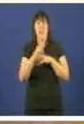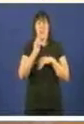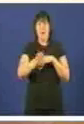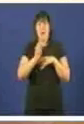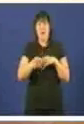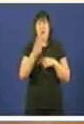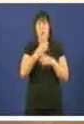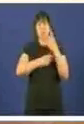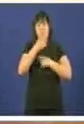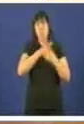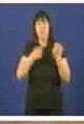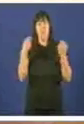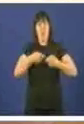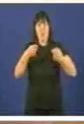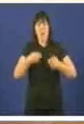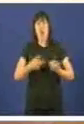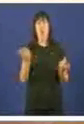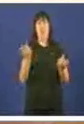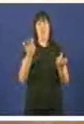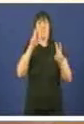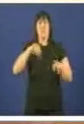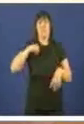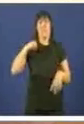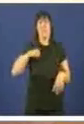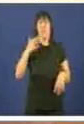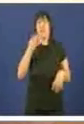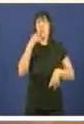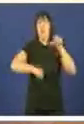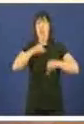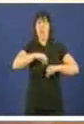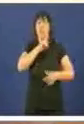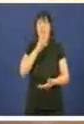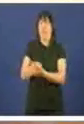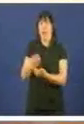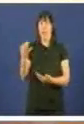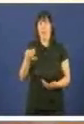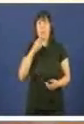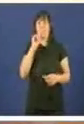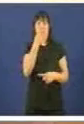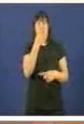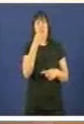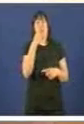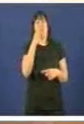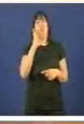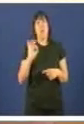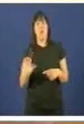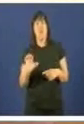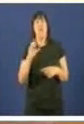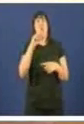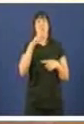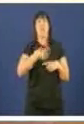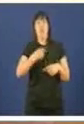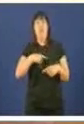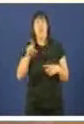consulta, de pagar por unha prova diagnóstica, de pagar por unha operación. Primeiro foi o presidente da COE, logo o presidente Murciano,